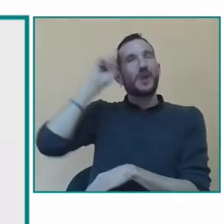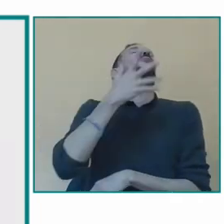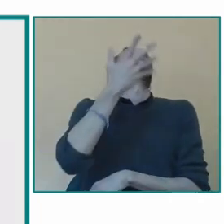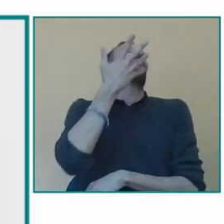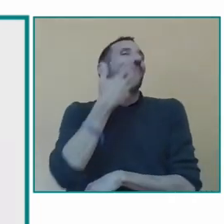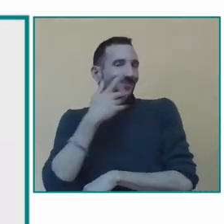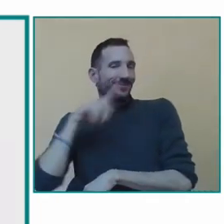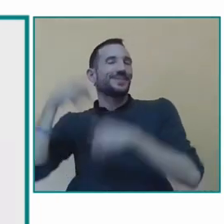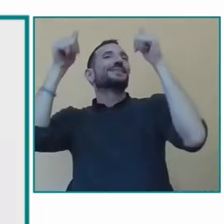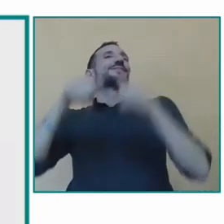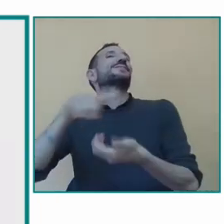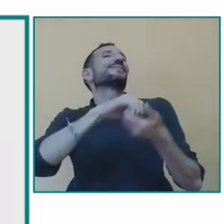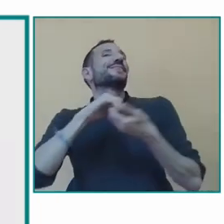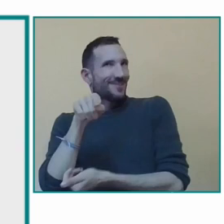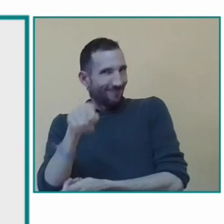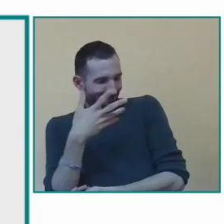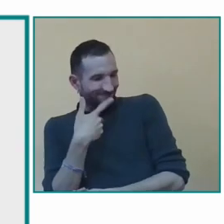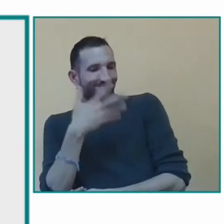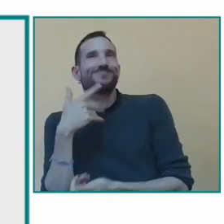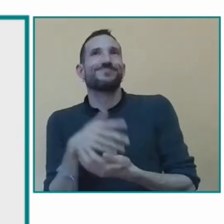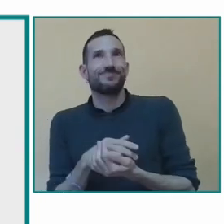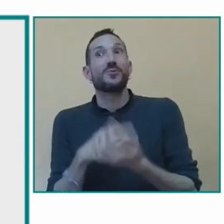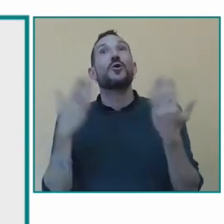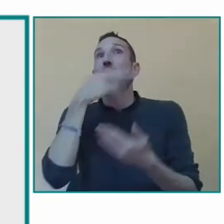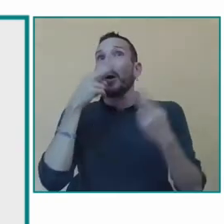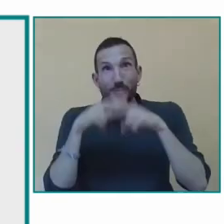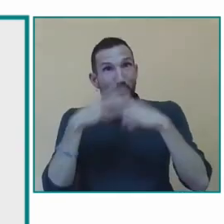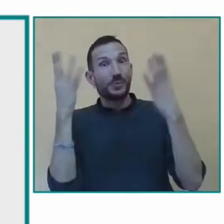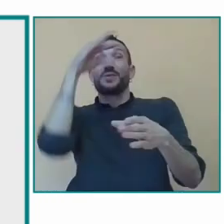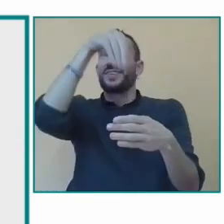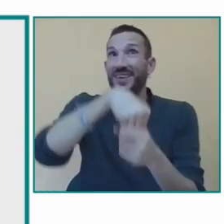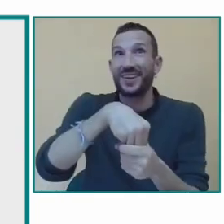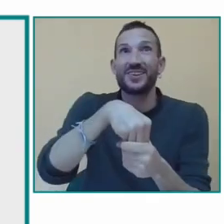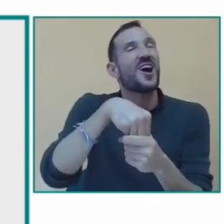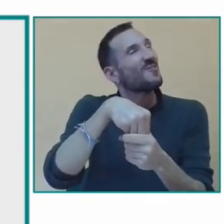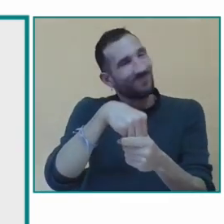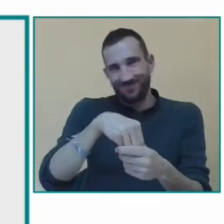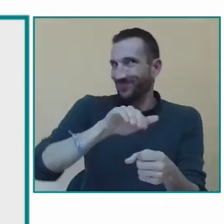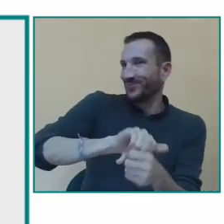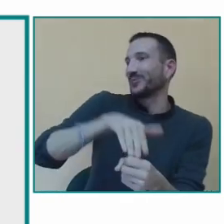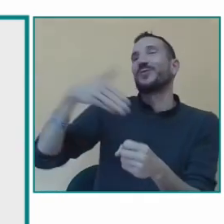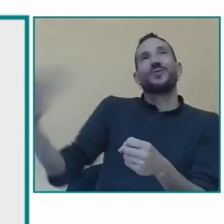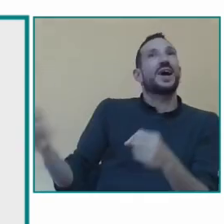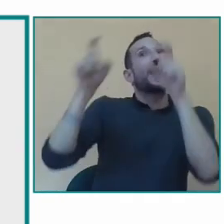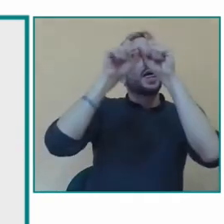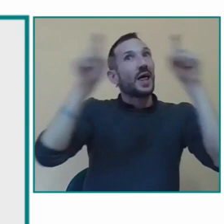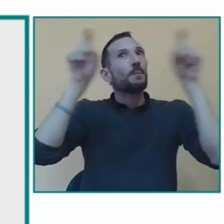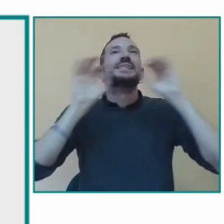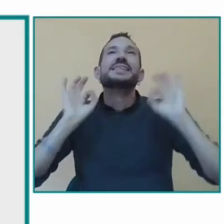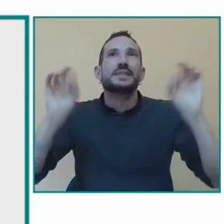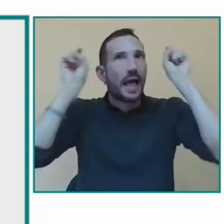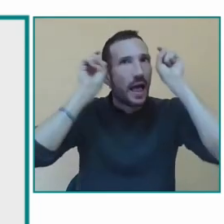Personas Sordas y el reconocimiento de la Comunidad de Madrid de la Consejería de Educación al ser un centro público